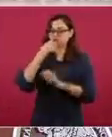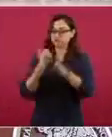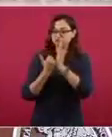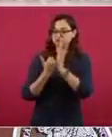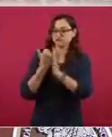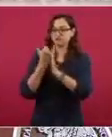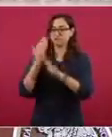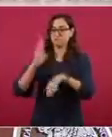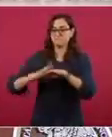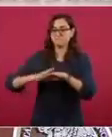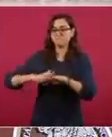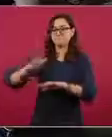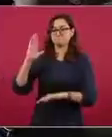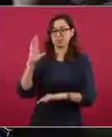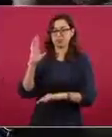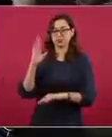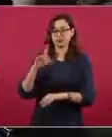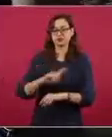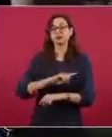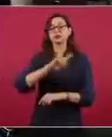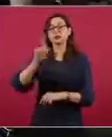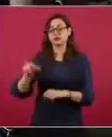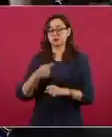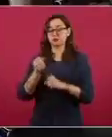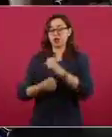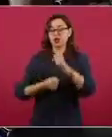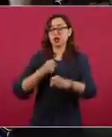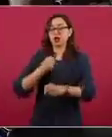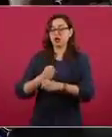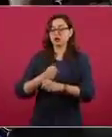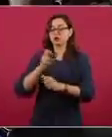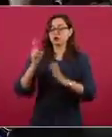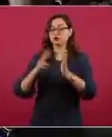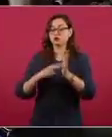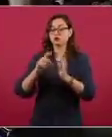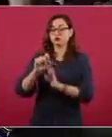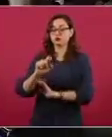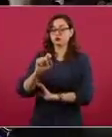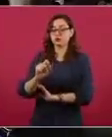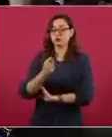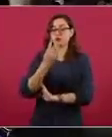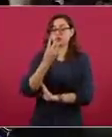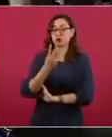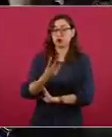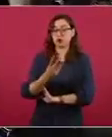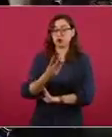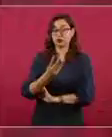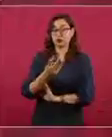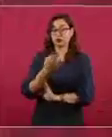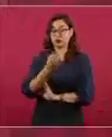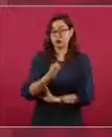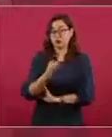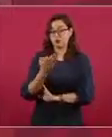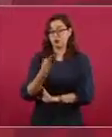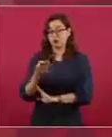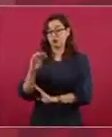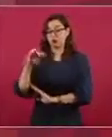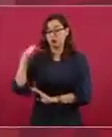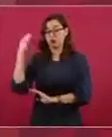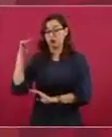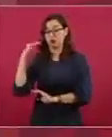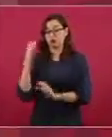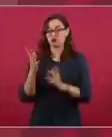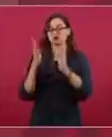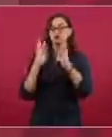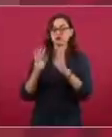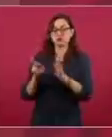24, desde el primer trimestre del 24, ya van a estar